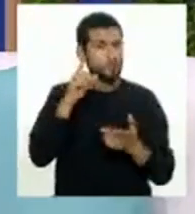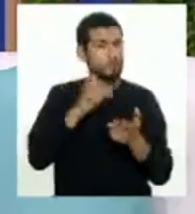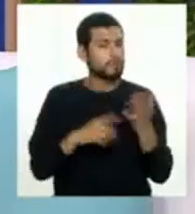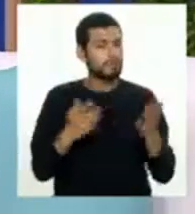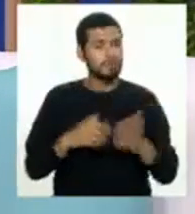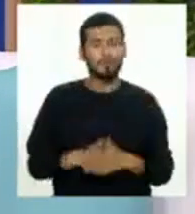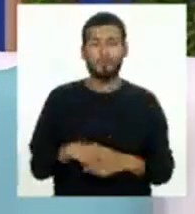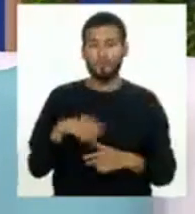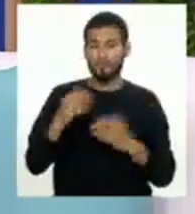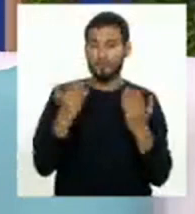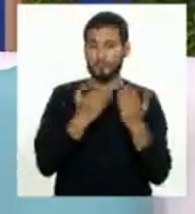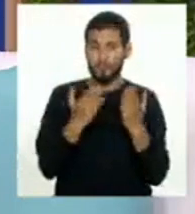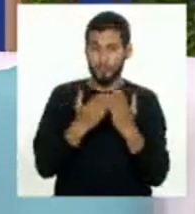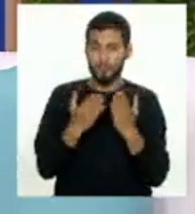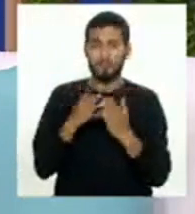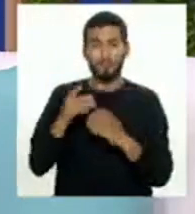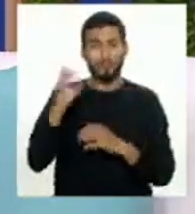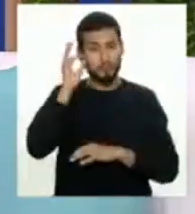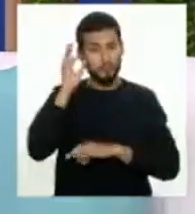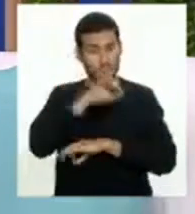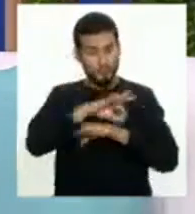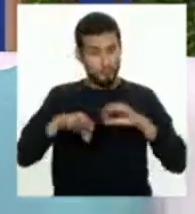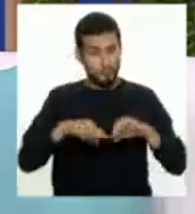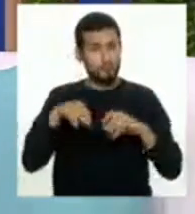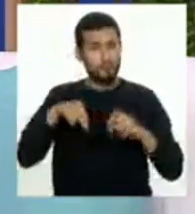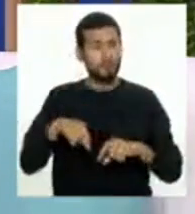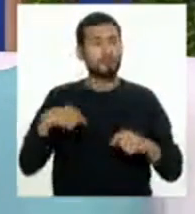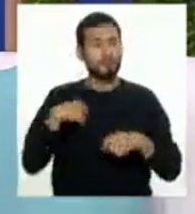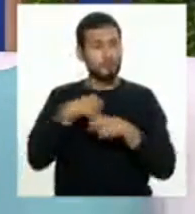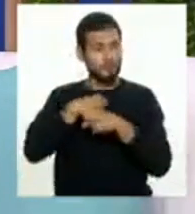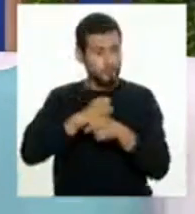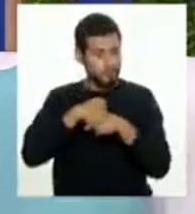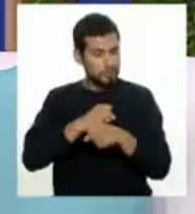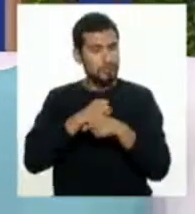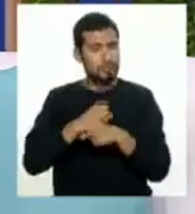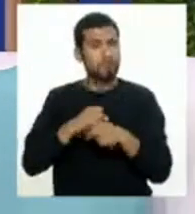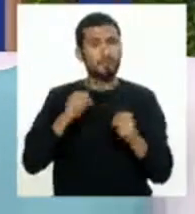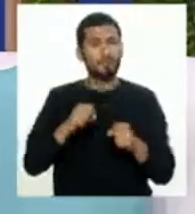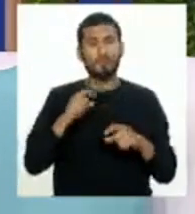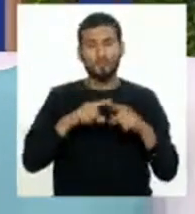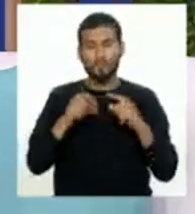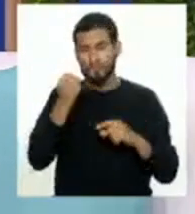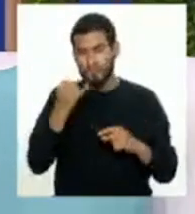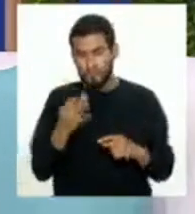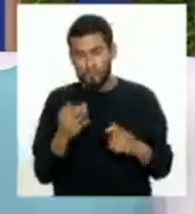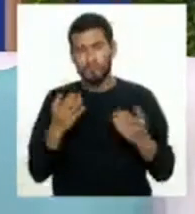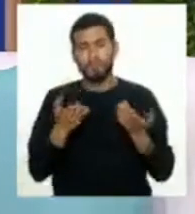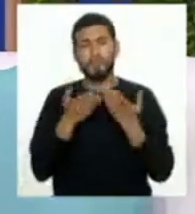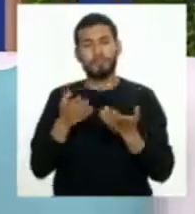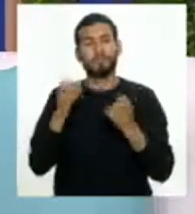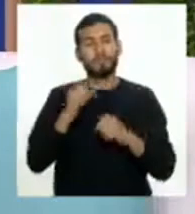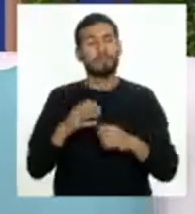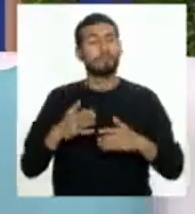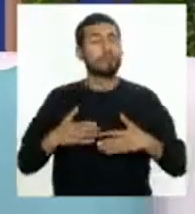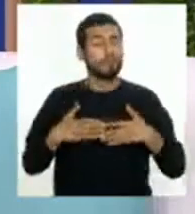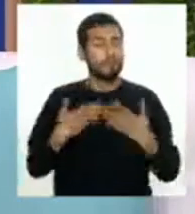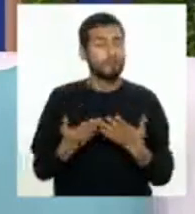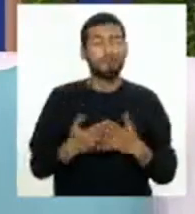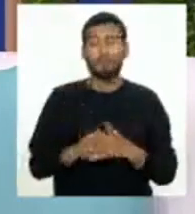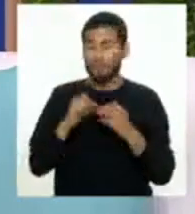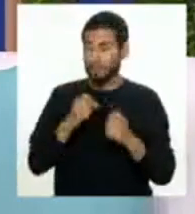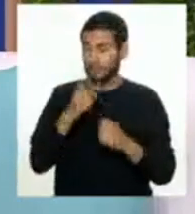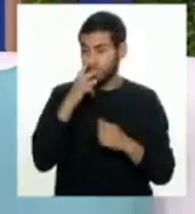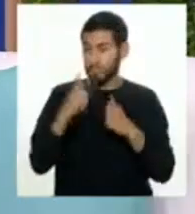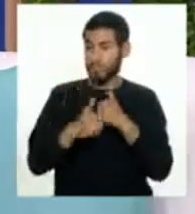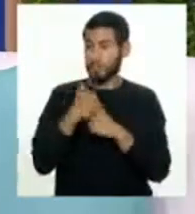también en el Colegio de Ingenieros hemos desarrollado también ciertas herramientas justamente para poder ver la